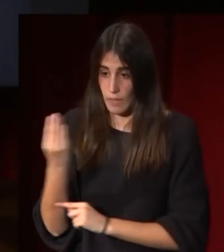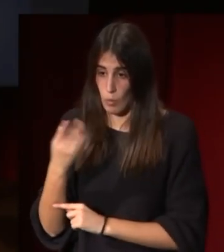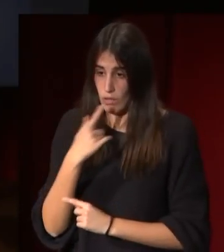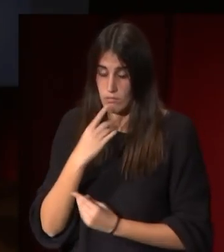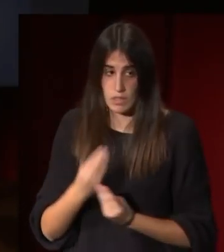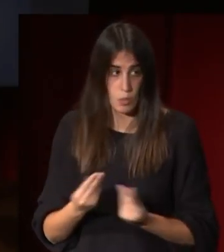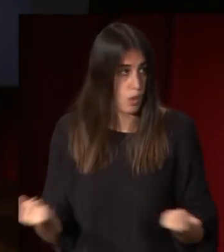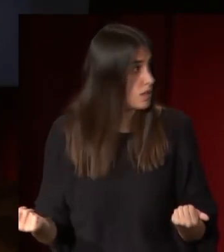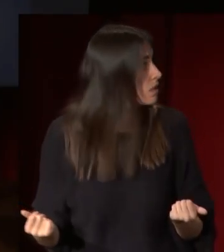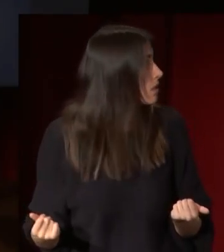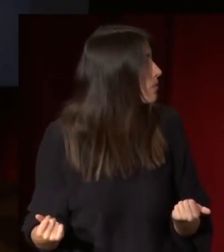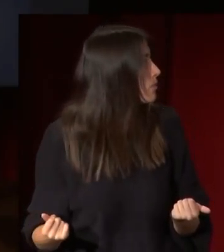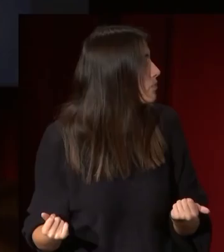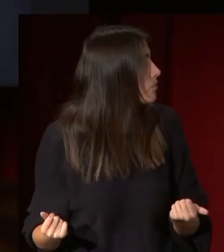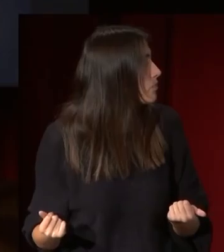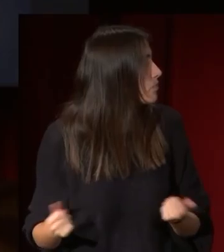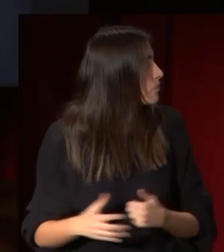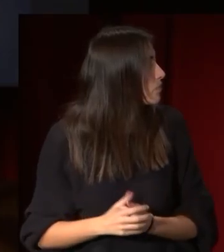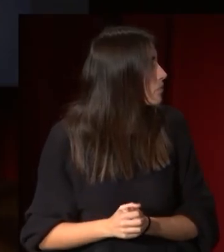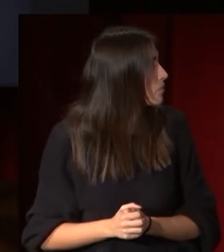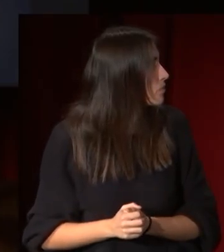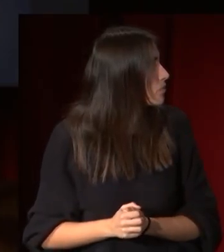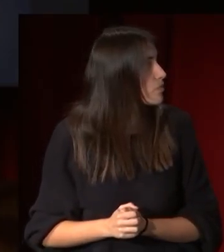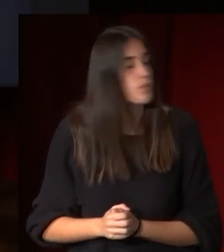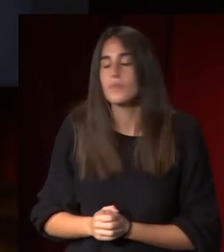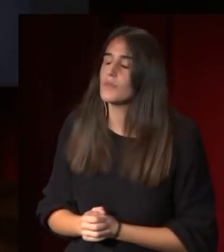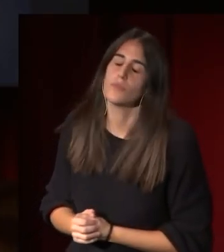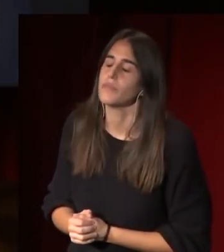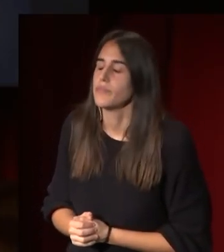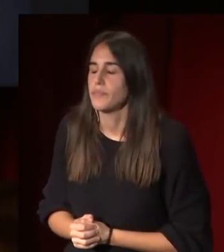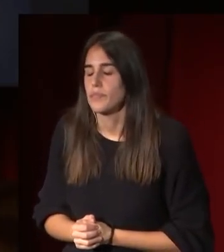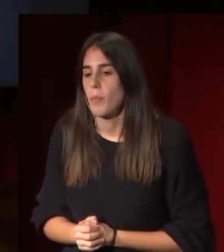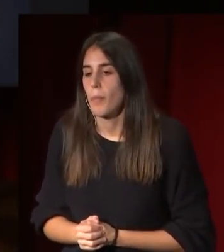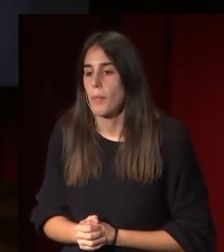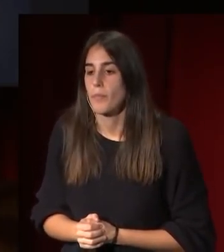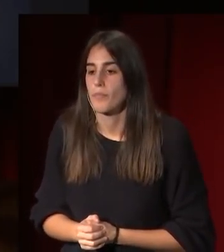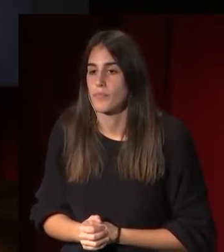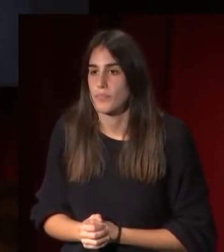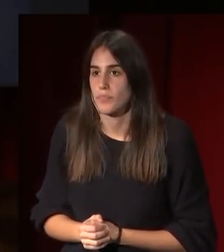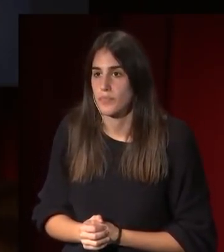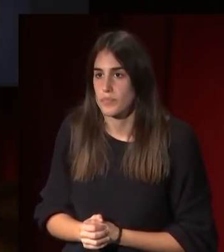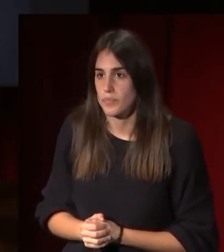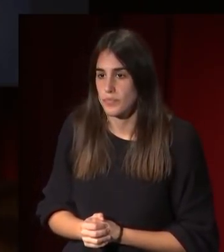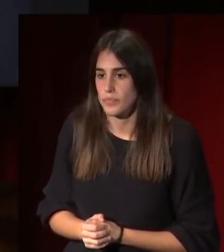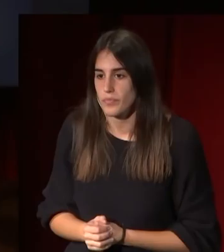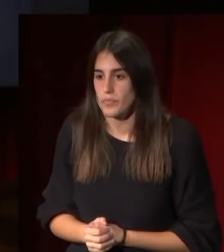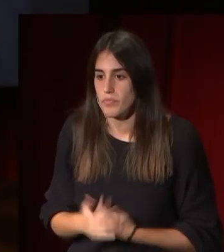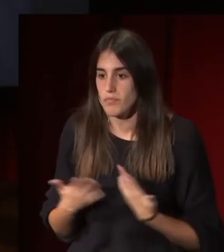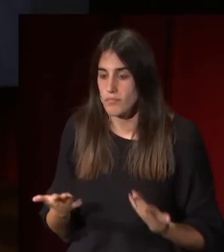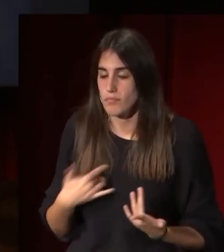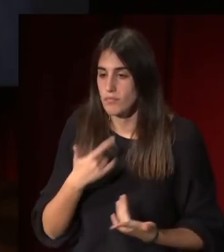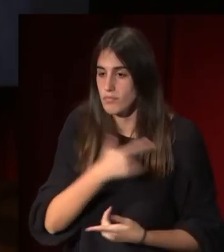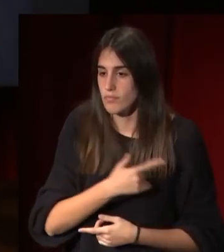de un gran peso específico y que en realidad tienen un planteamiento que mira